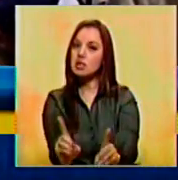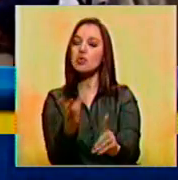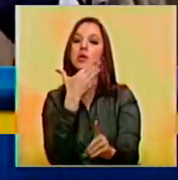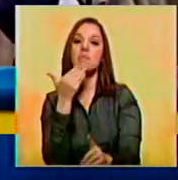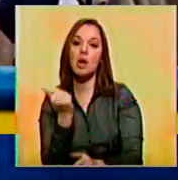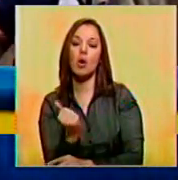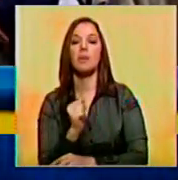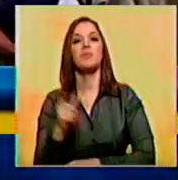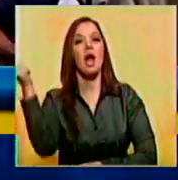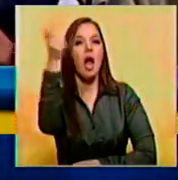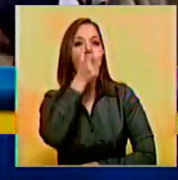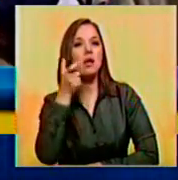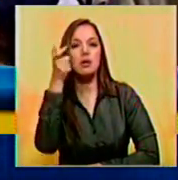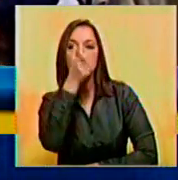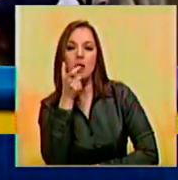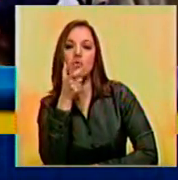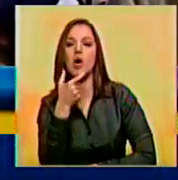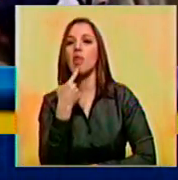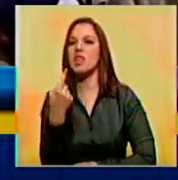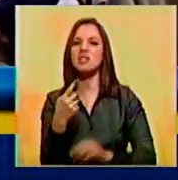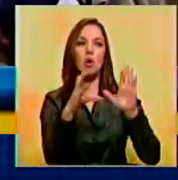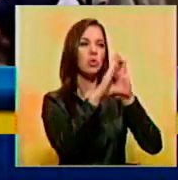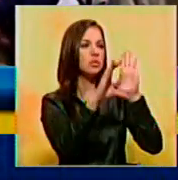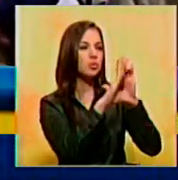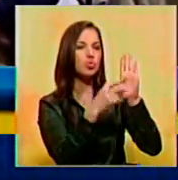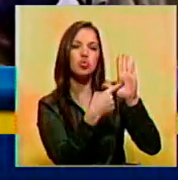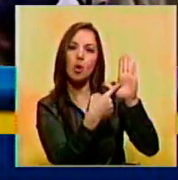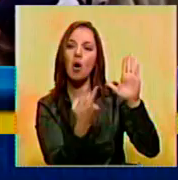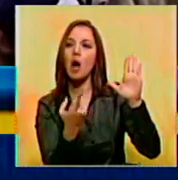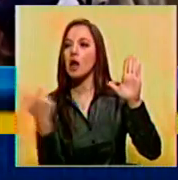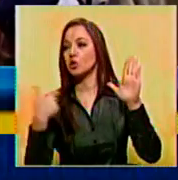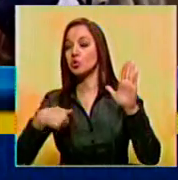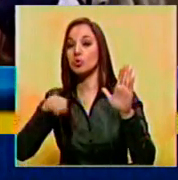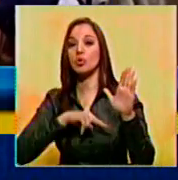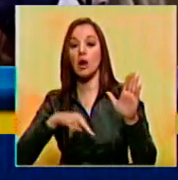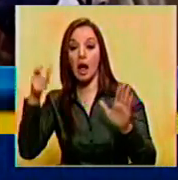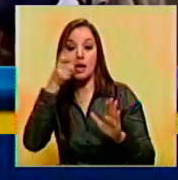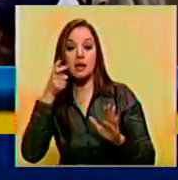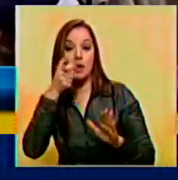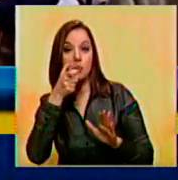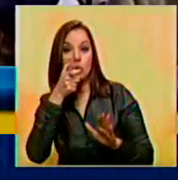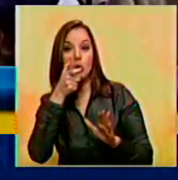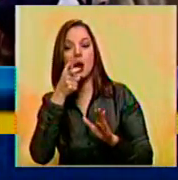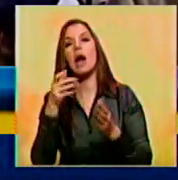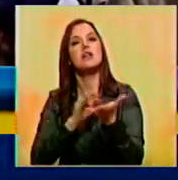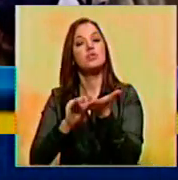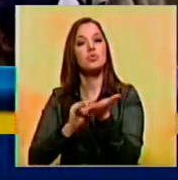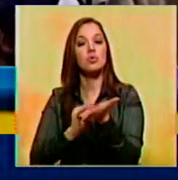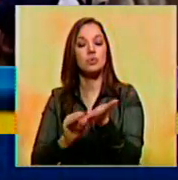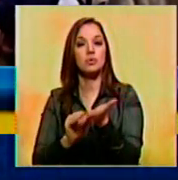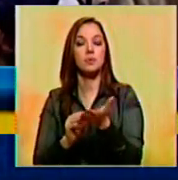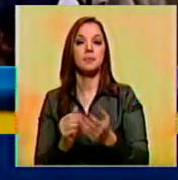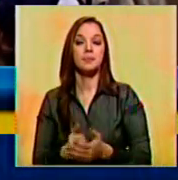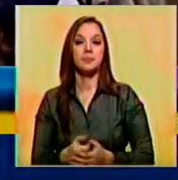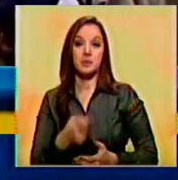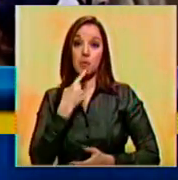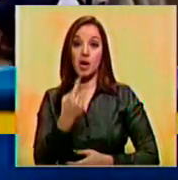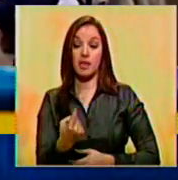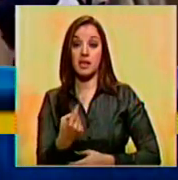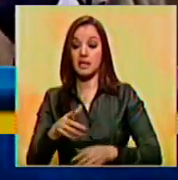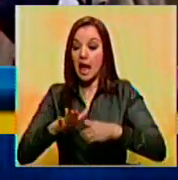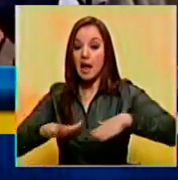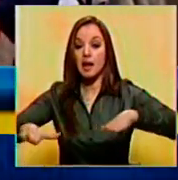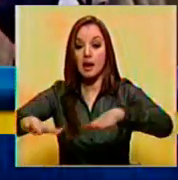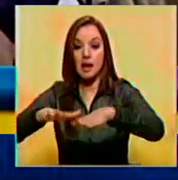mecanismos, por ejemplo, lo que establece la Constitución, que podría perfectamente estudiarse la factibilidad de decretar la zona